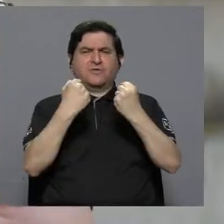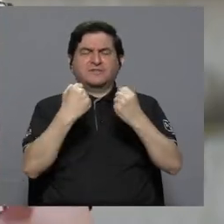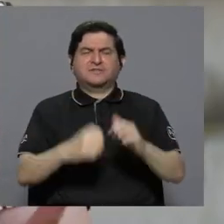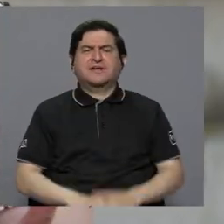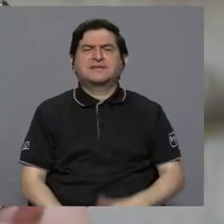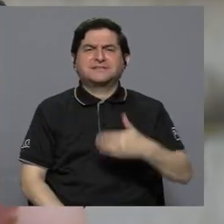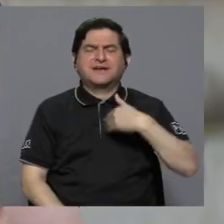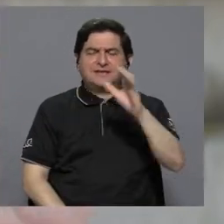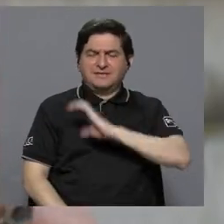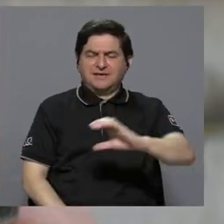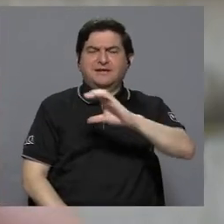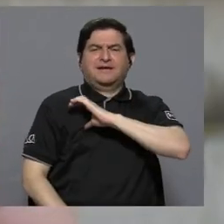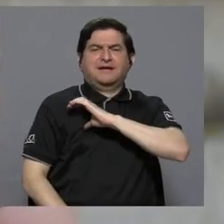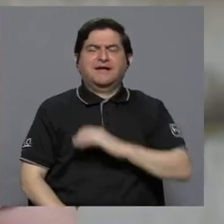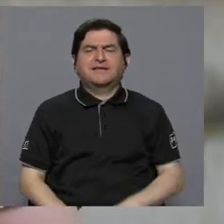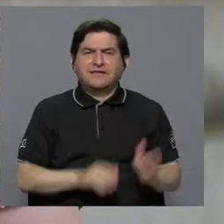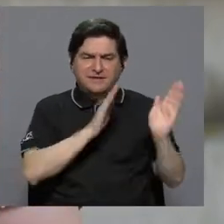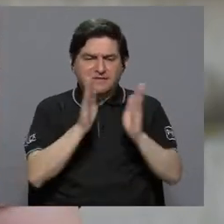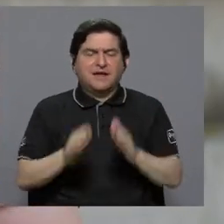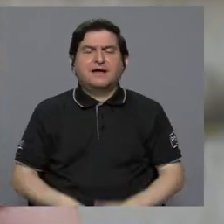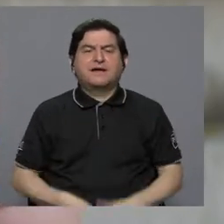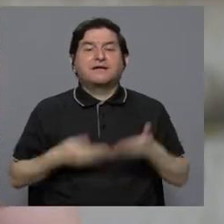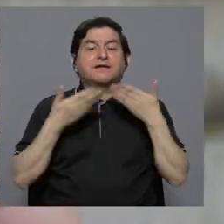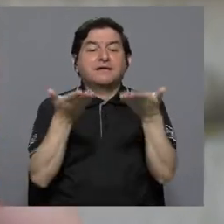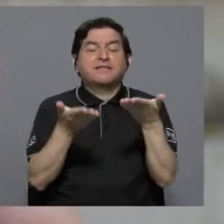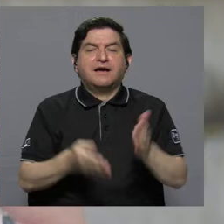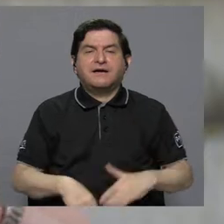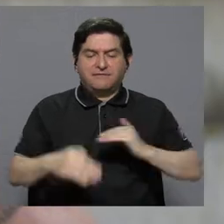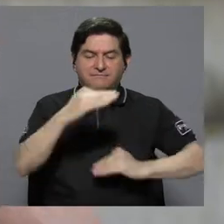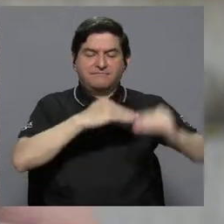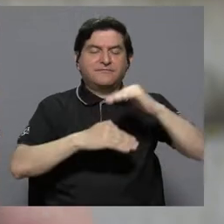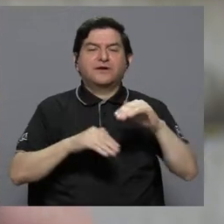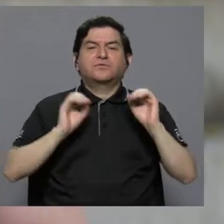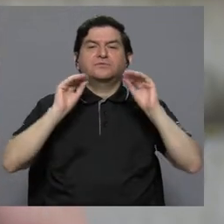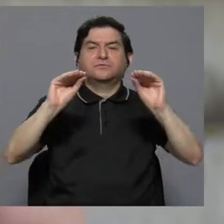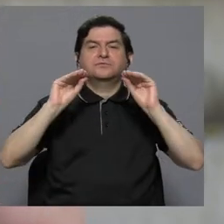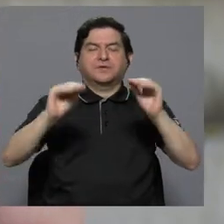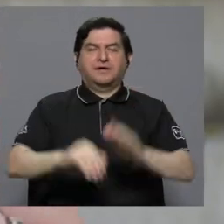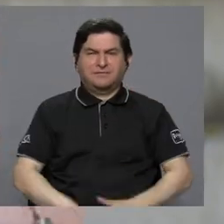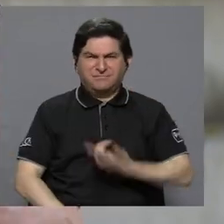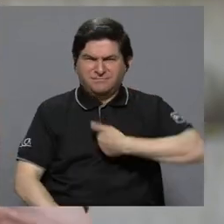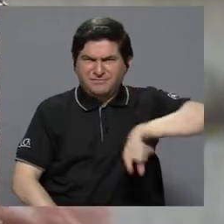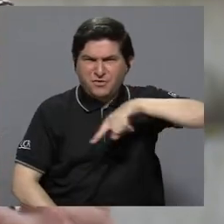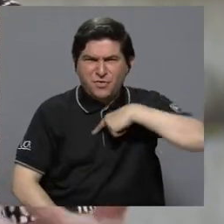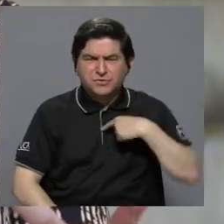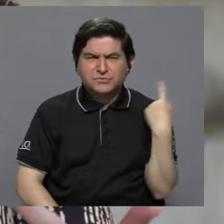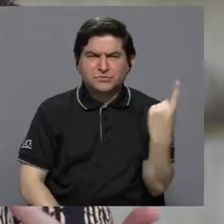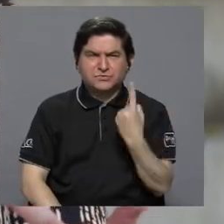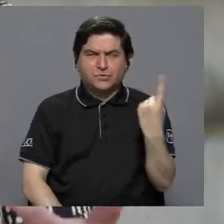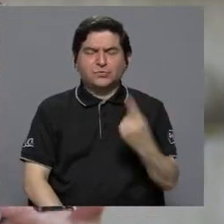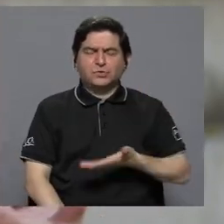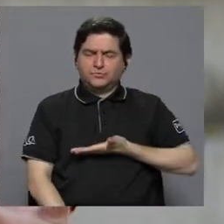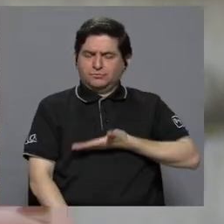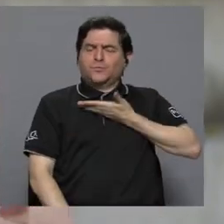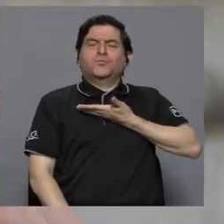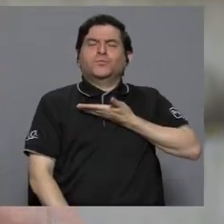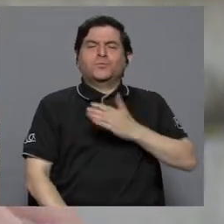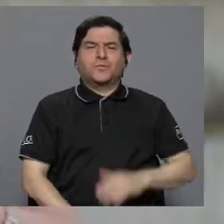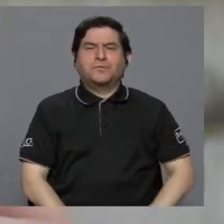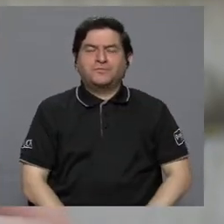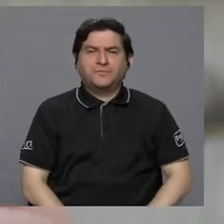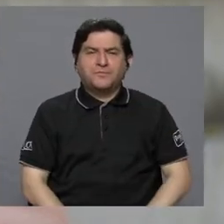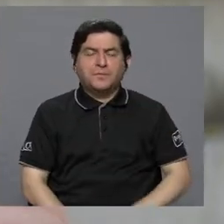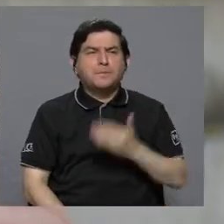la calidad de la formación que ofrece la Facultad de Educación. Es para nosotros siempre un gran orgullo decir que